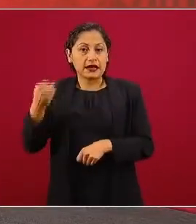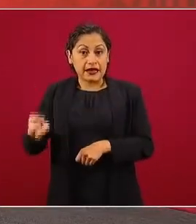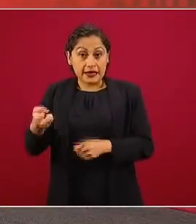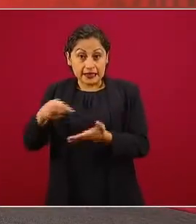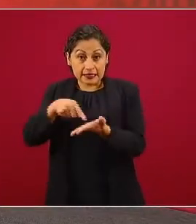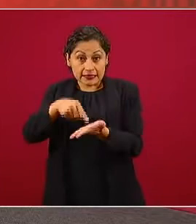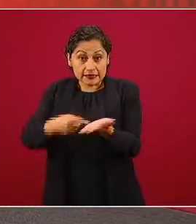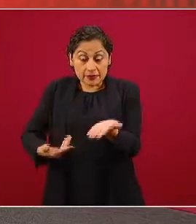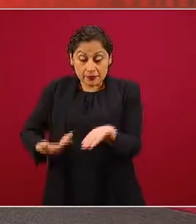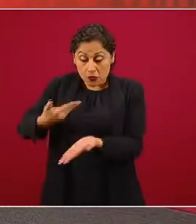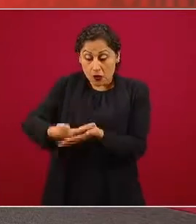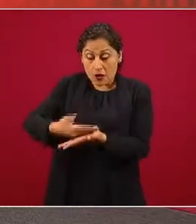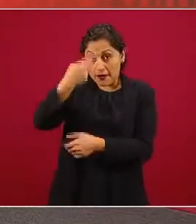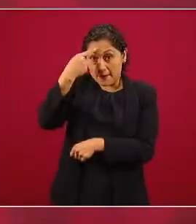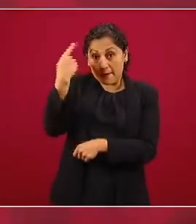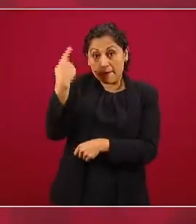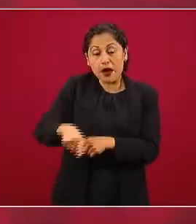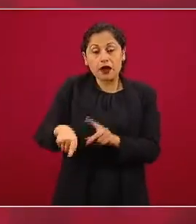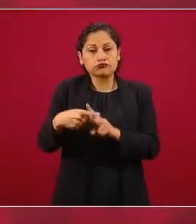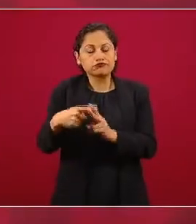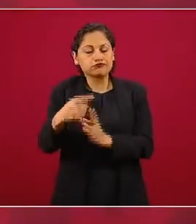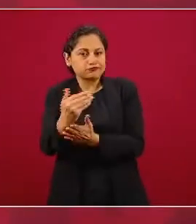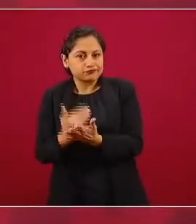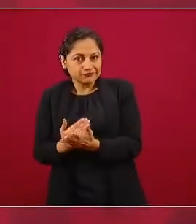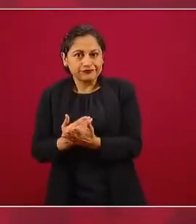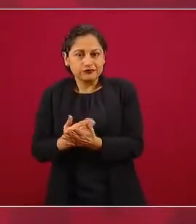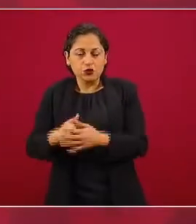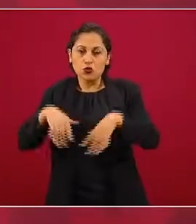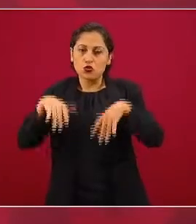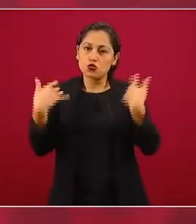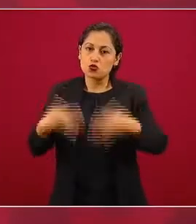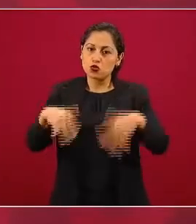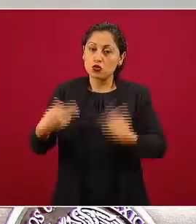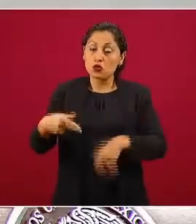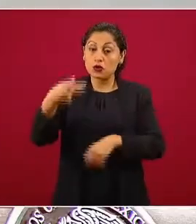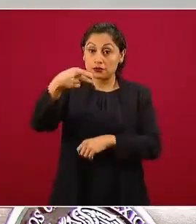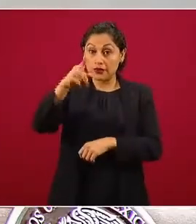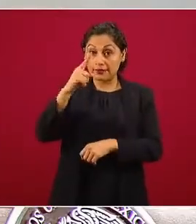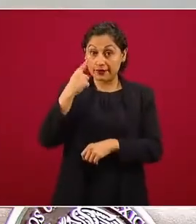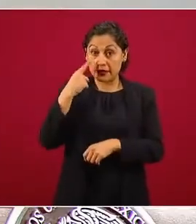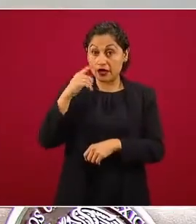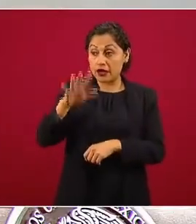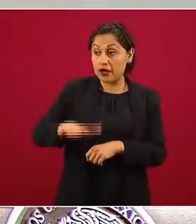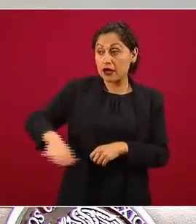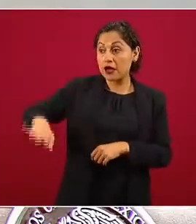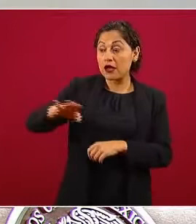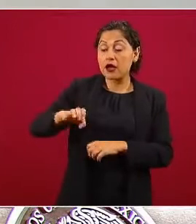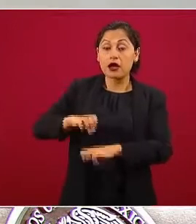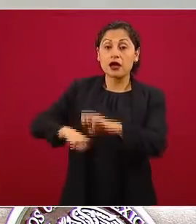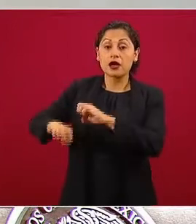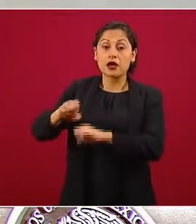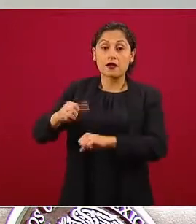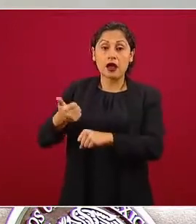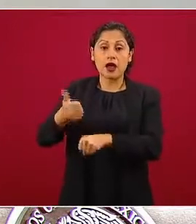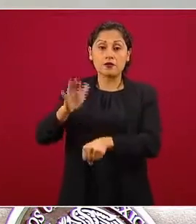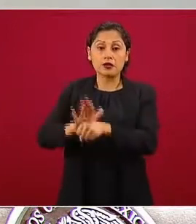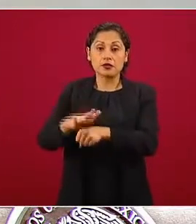pero mejor aún. Actualmente las administradores cobran por el saldo que tienen del trabajador.